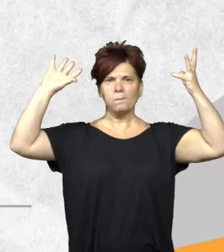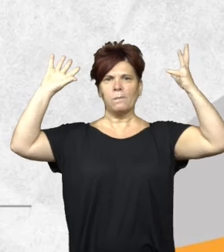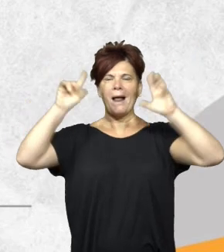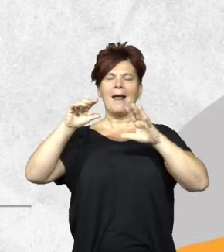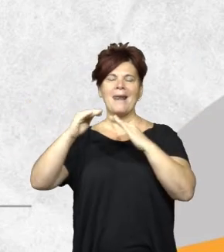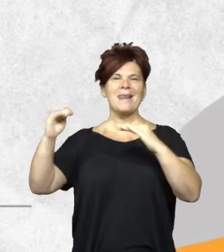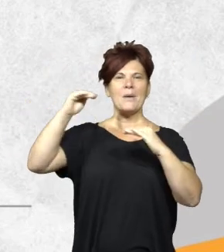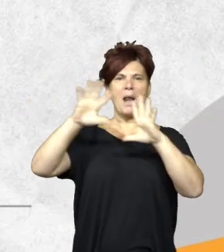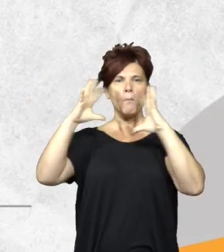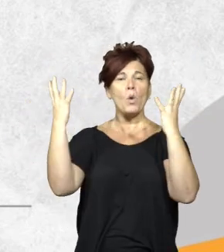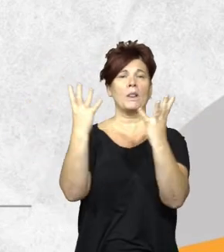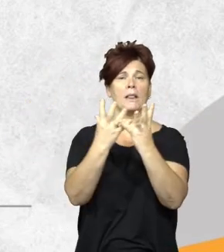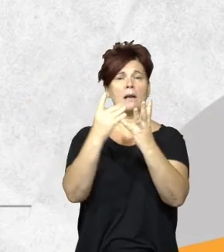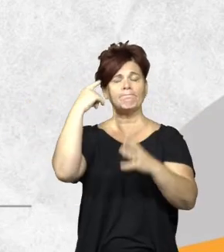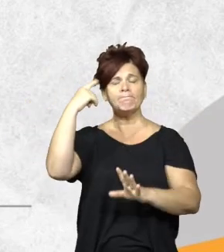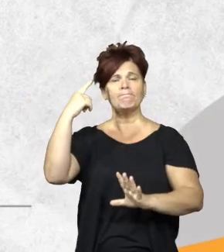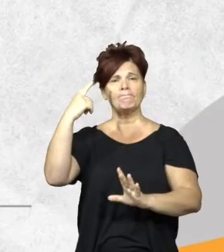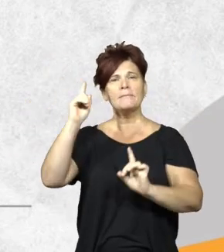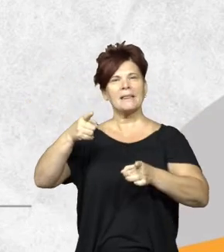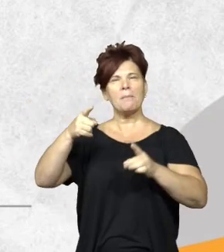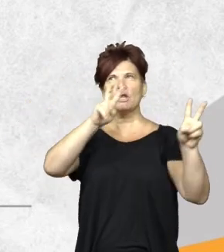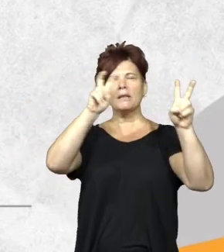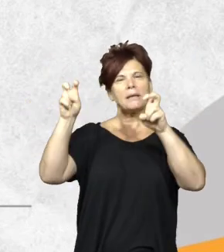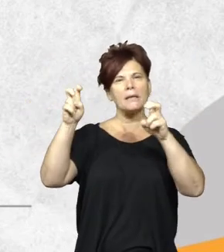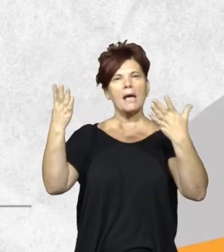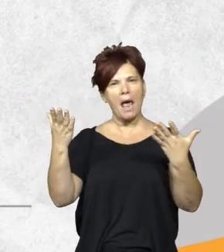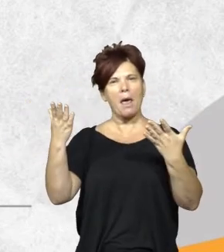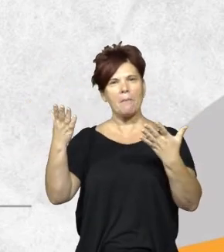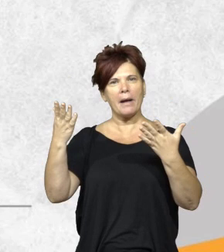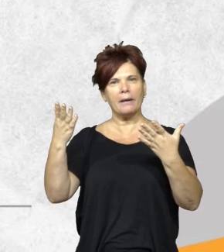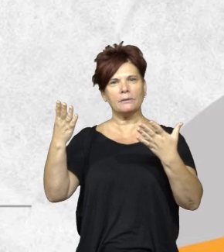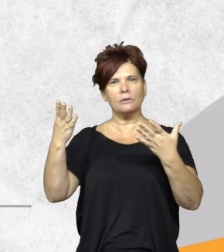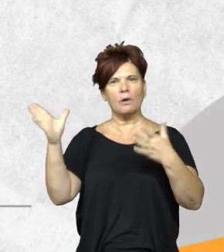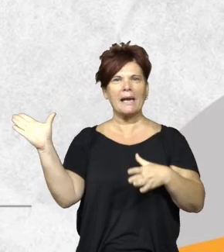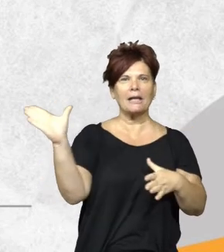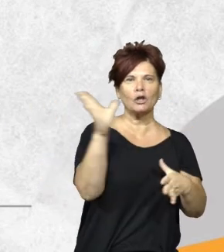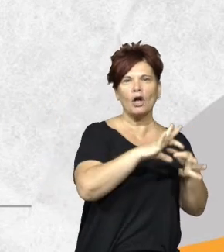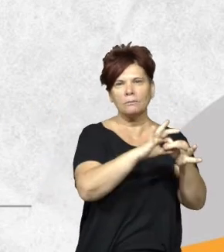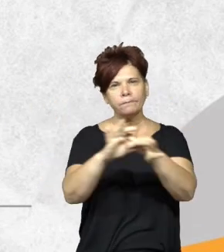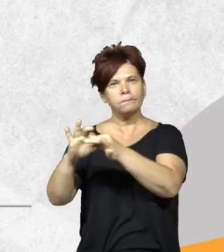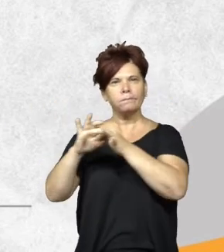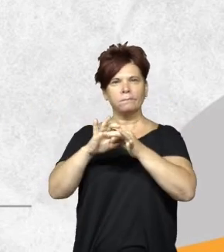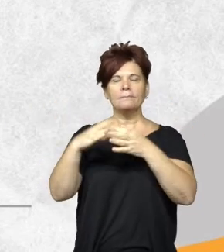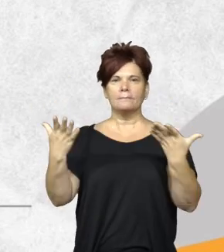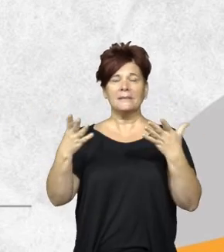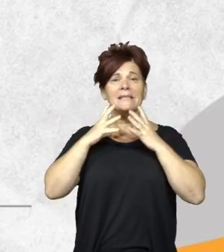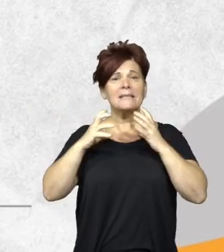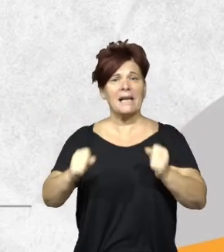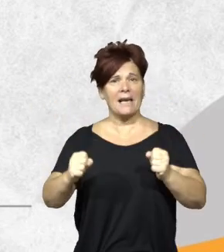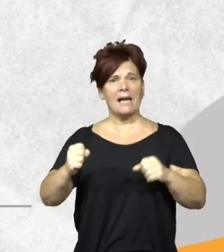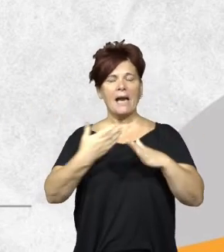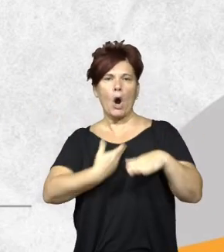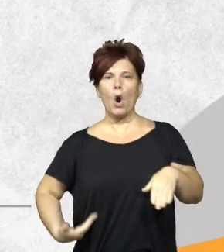mundial y considerando que es una temática transversal, por lo pronto a todas las secretarías y a todo el gobierno